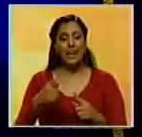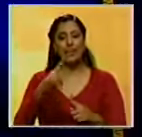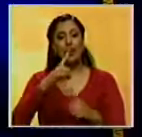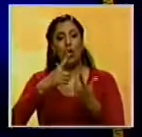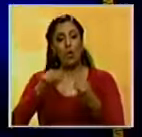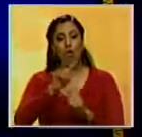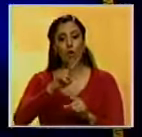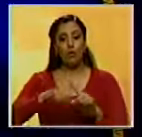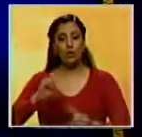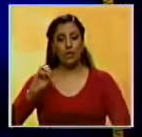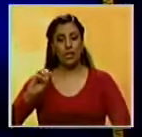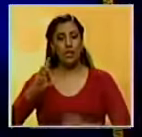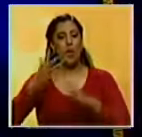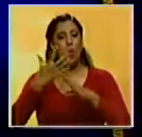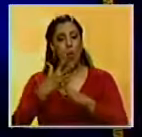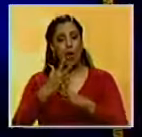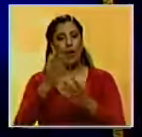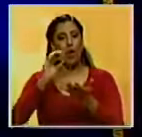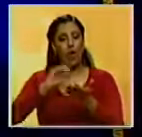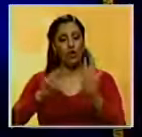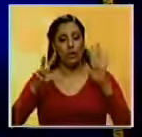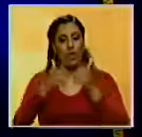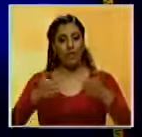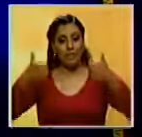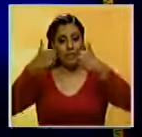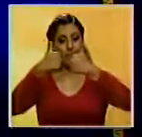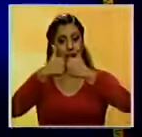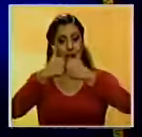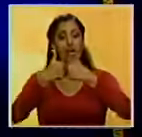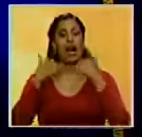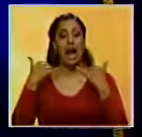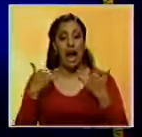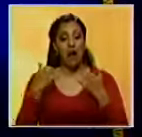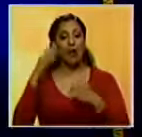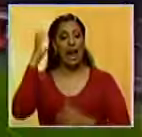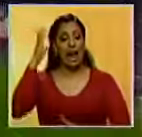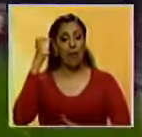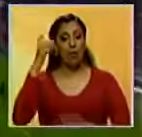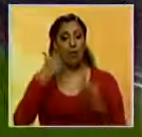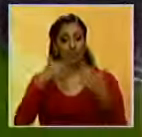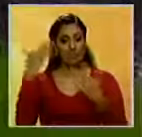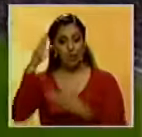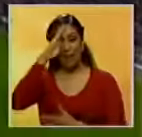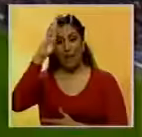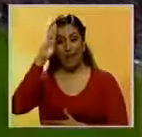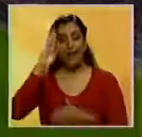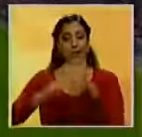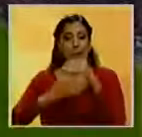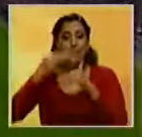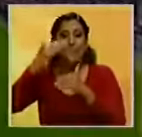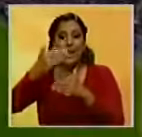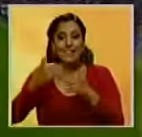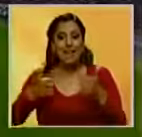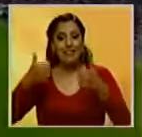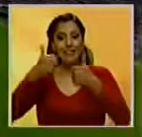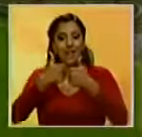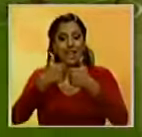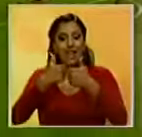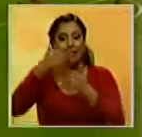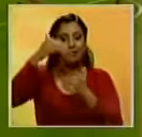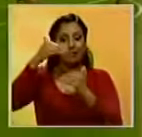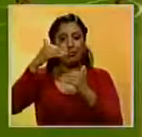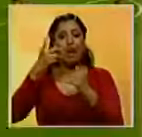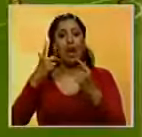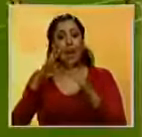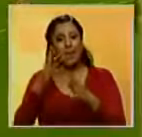dos goles por cero en el partido de vuelta de los octavos de final. Pasamos a Europa, donde el Atlético de Madrid avanzó a la final de la Liga de Campeones por marcador